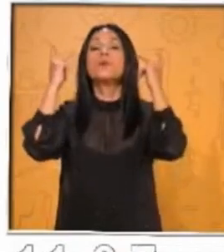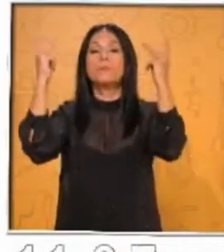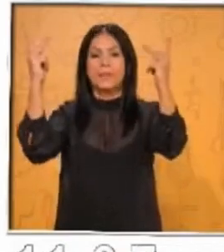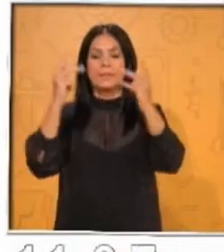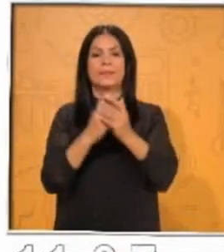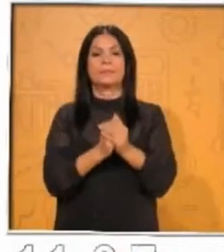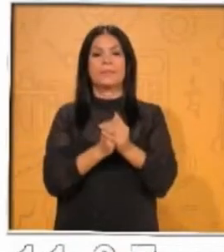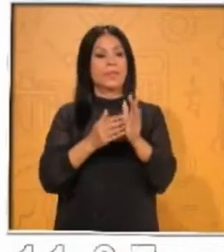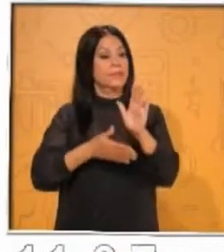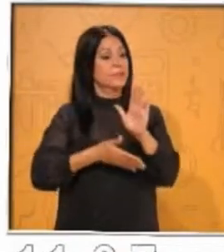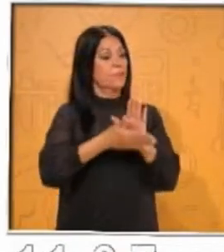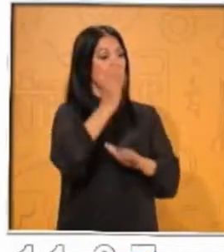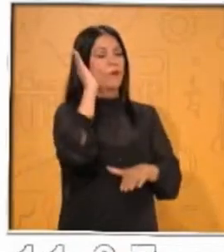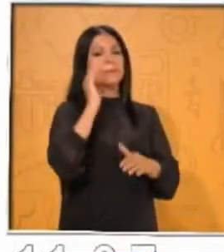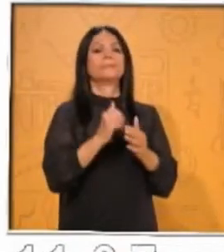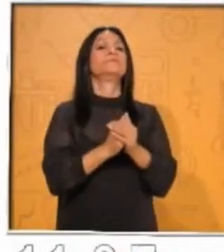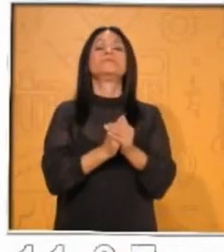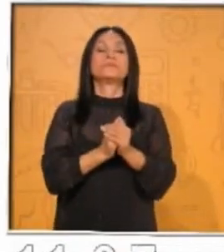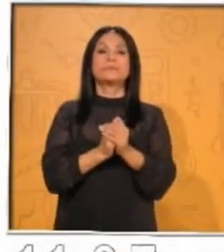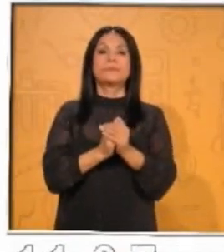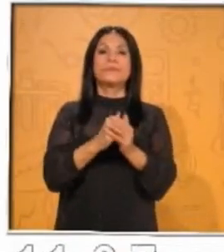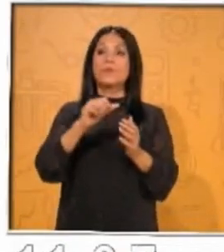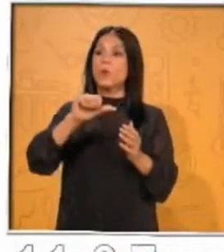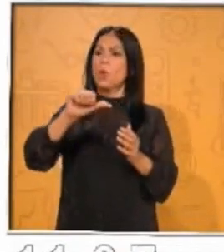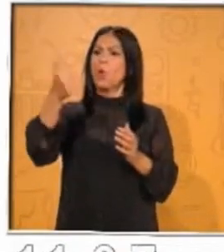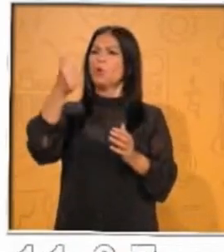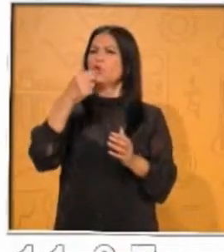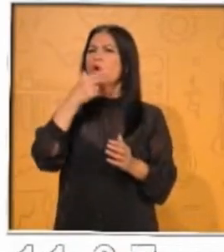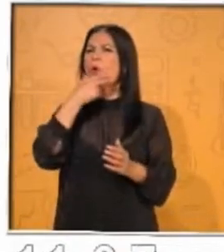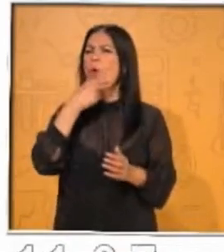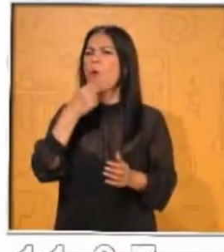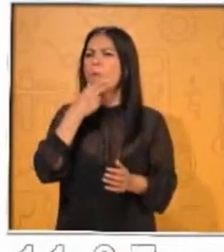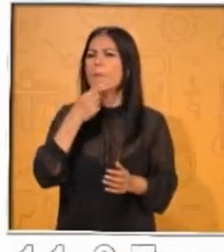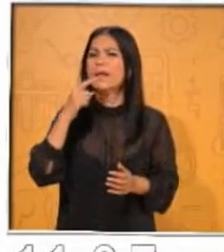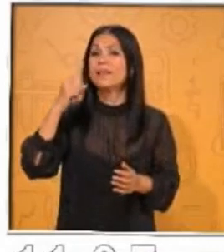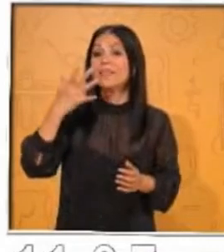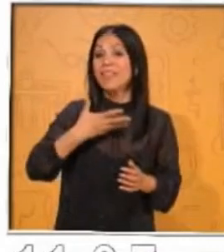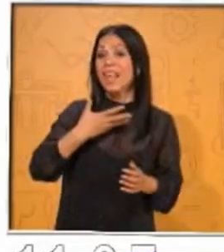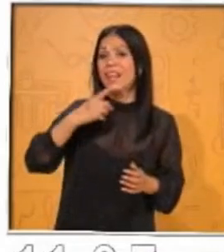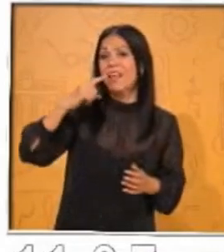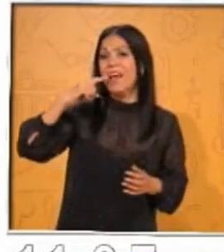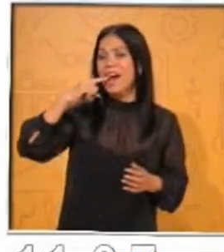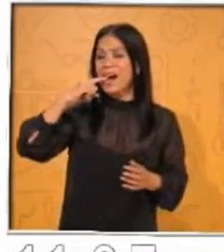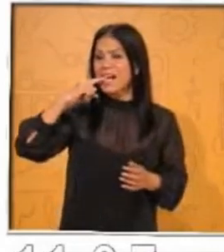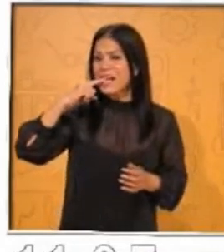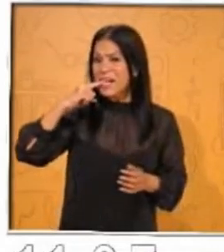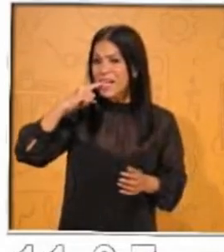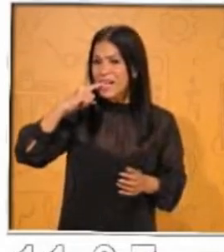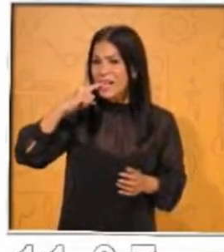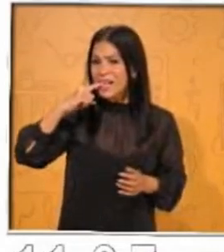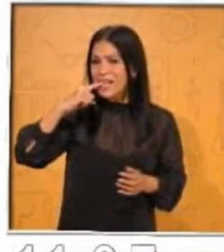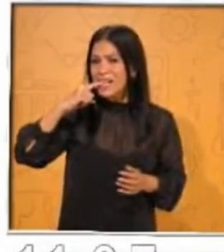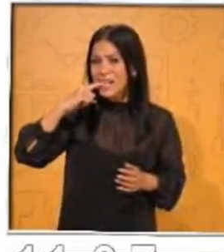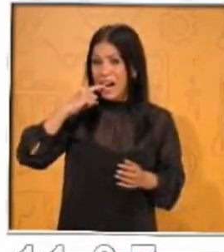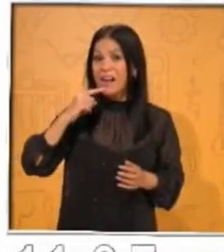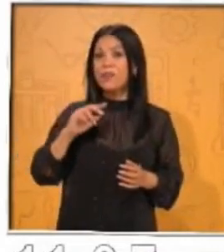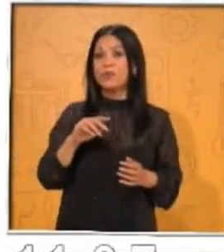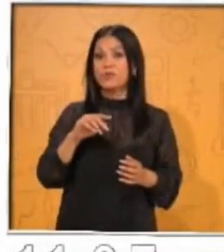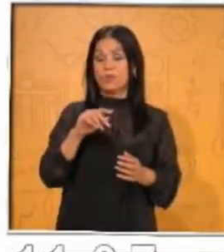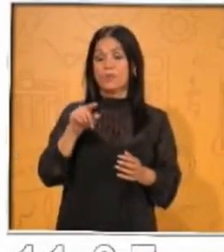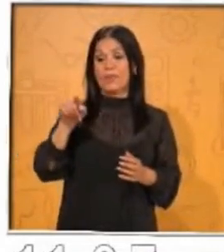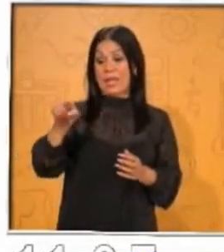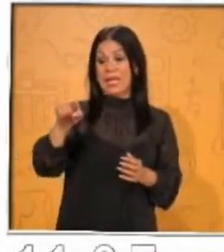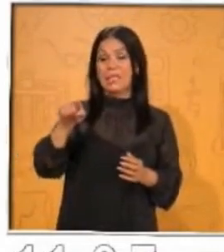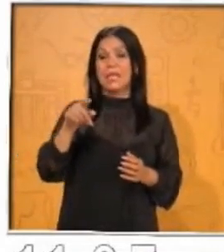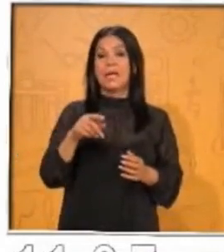un rival de amores de Popocatépetl, celoso del amor que ambos se profesaban, le dijo a la princesa Estazíhuatl que